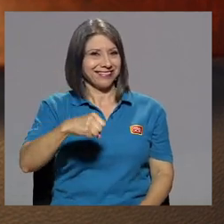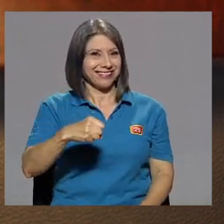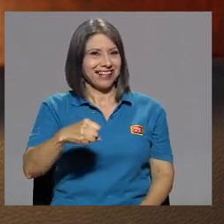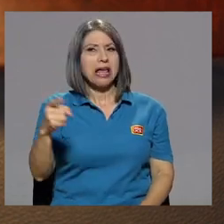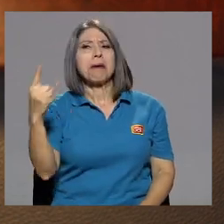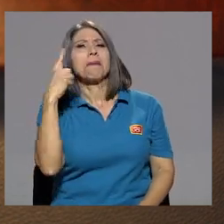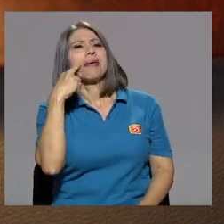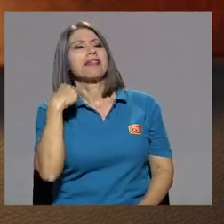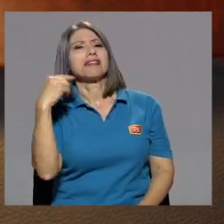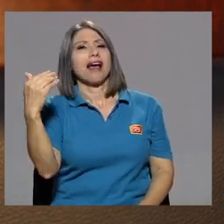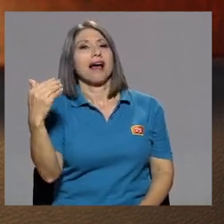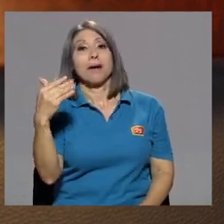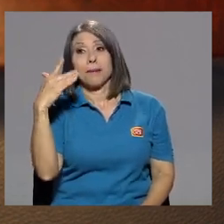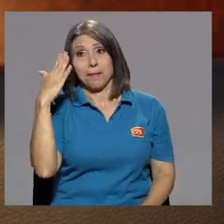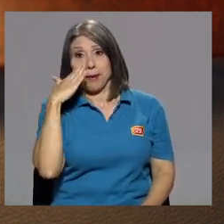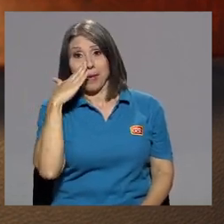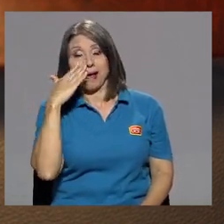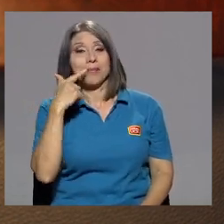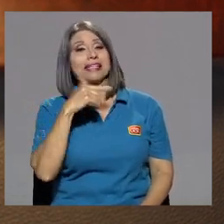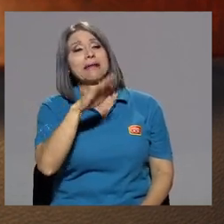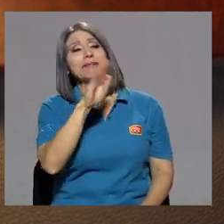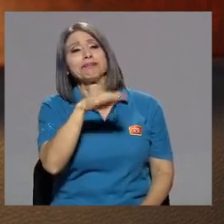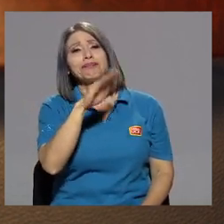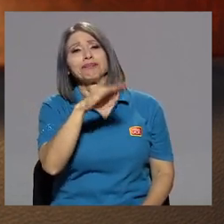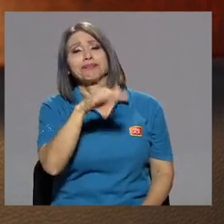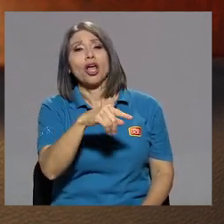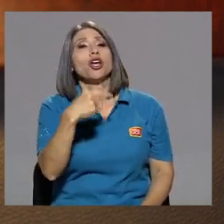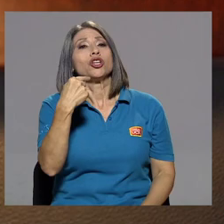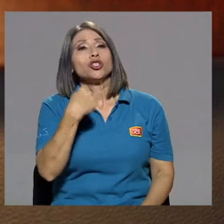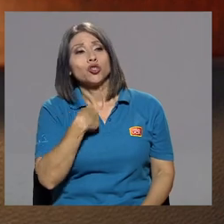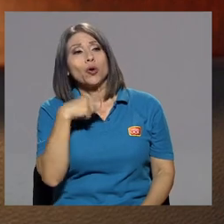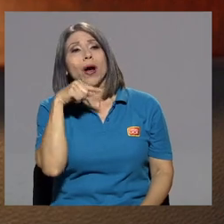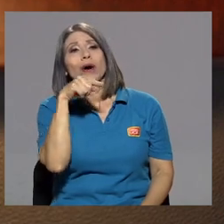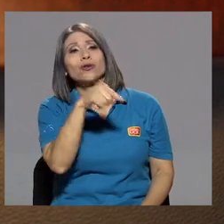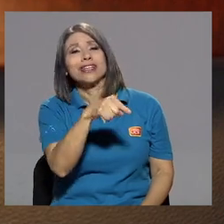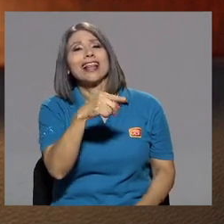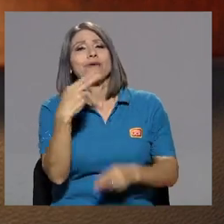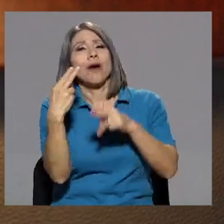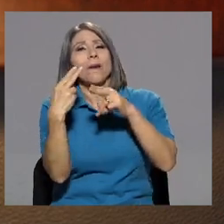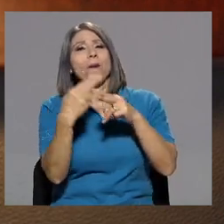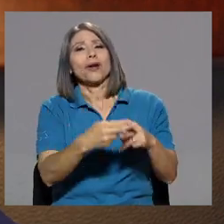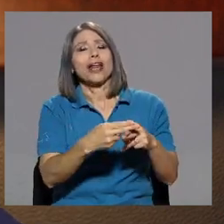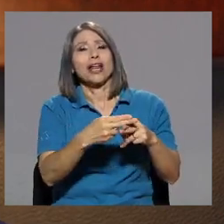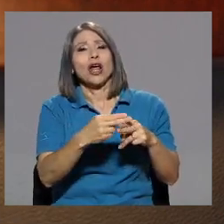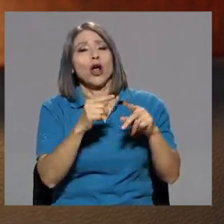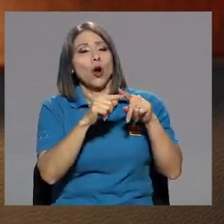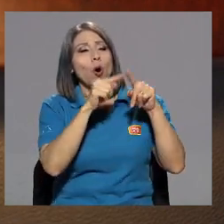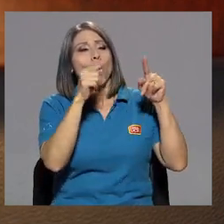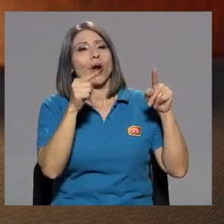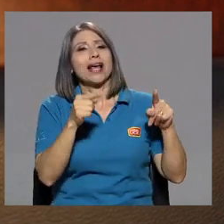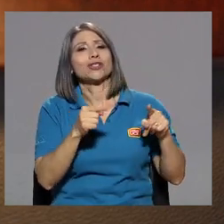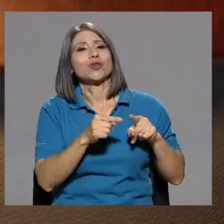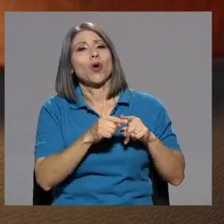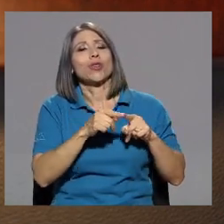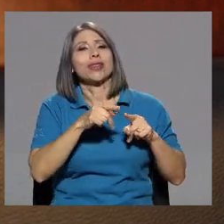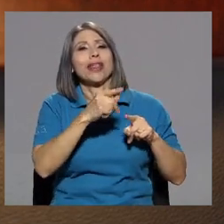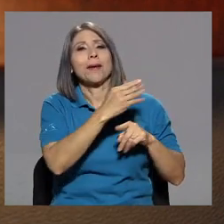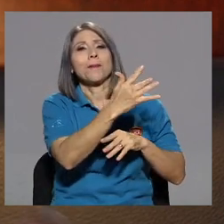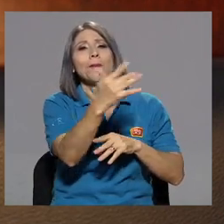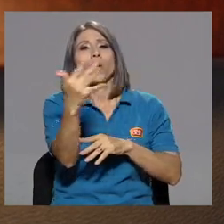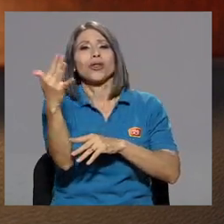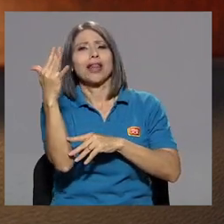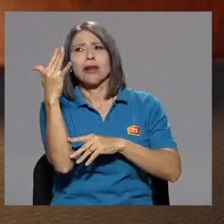A me decía, muchacha, me decía mamá, yo te voy a poner corazón de potrero. Y le digo, ¿por qué?